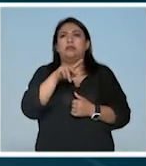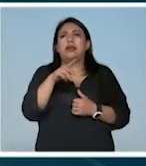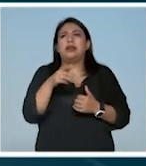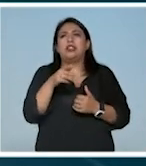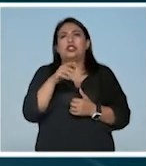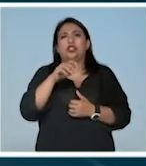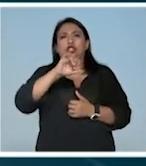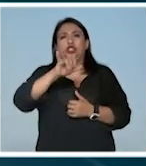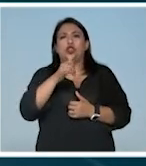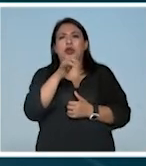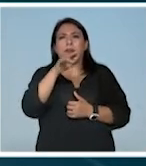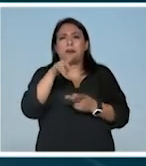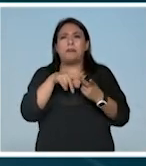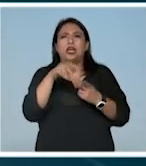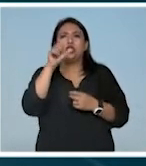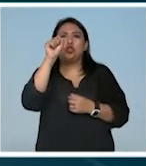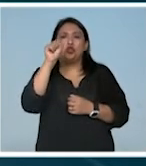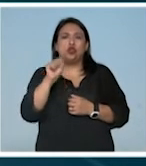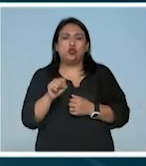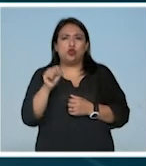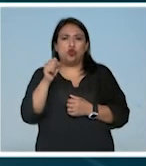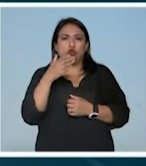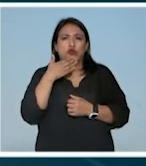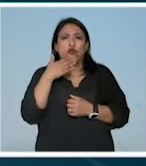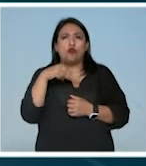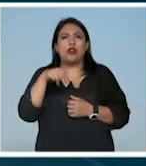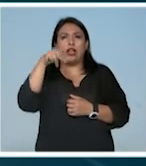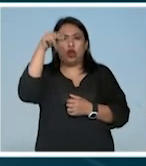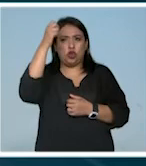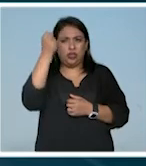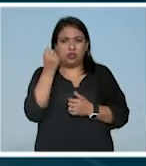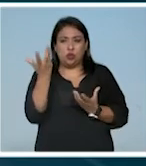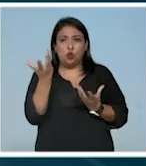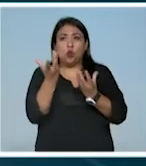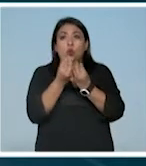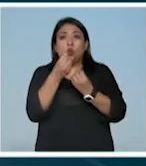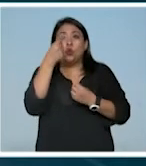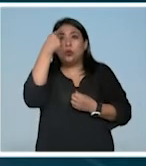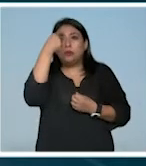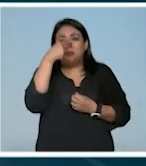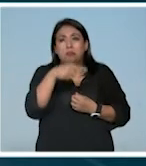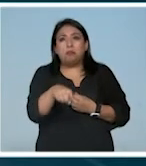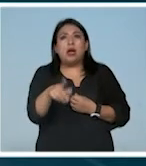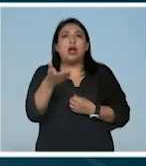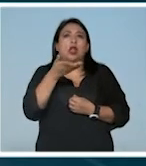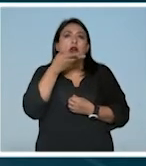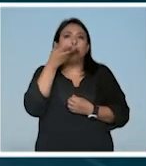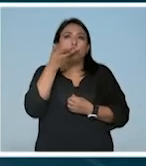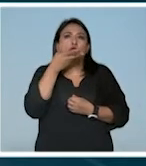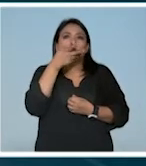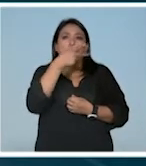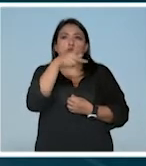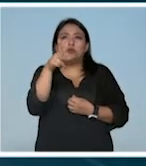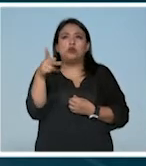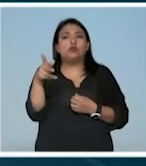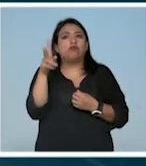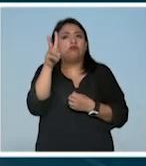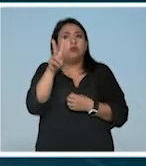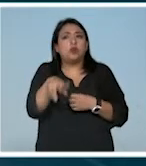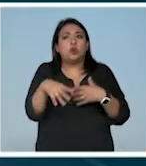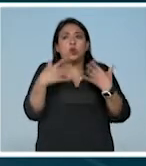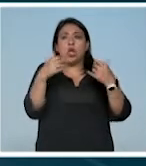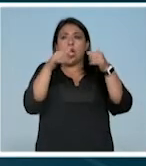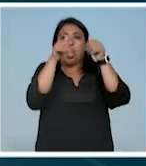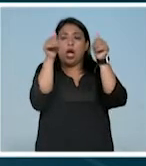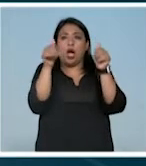sur de Sonora y norte de Sinaloa, se conjugan para hacer de sus tradiciones un verdadero